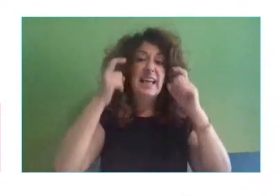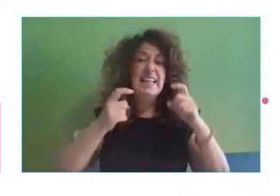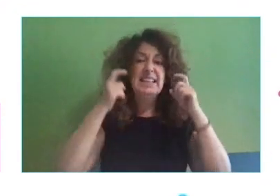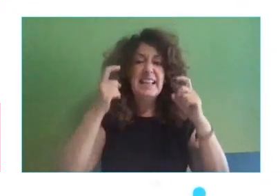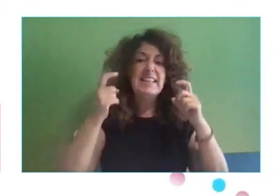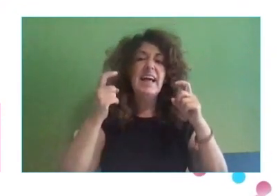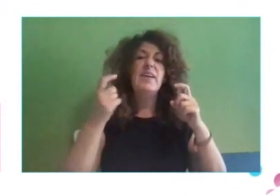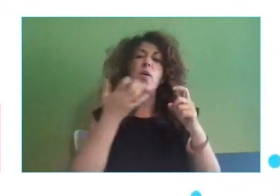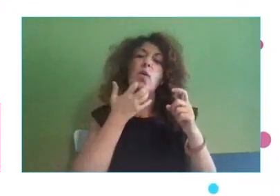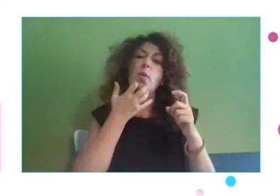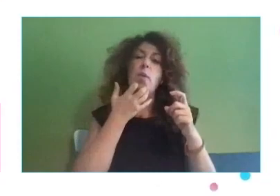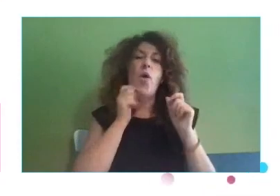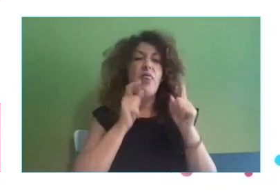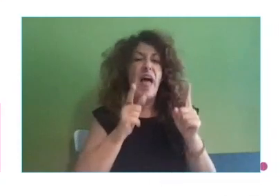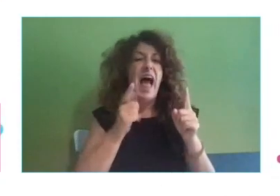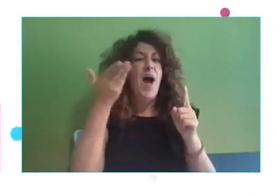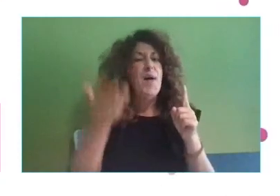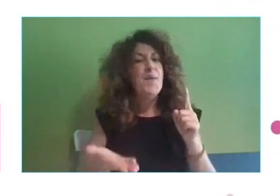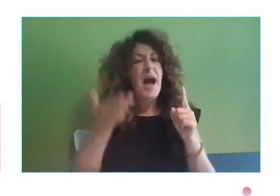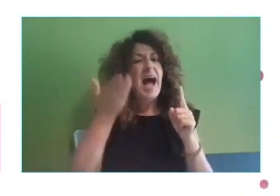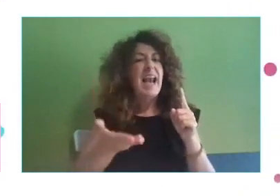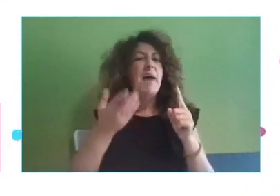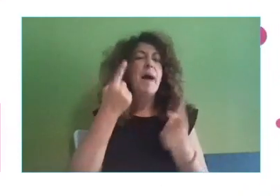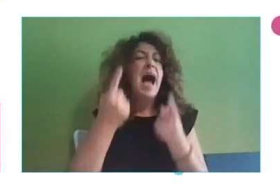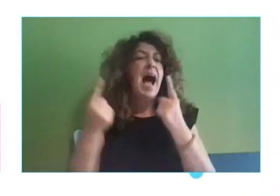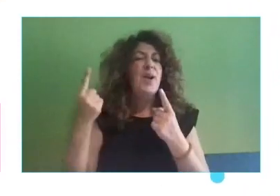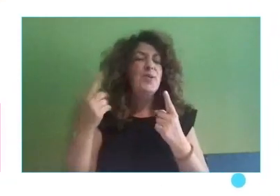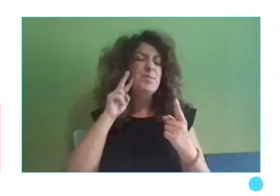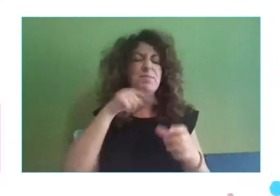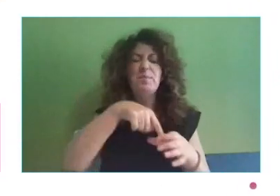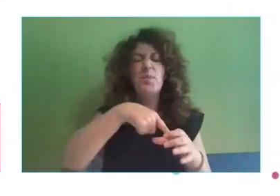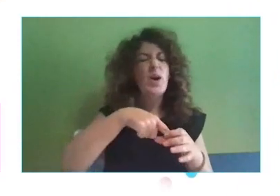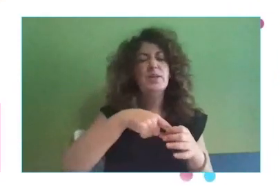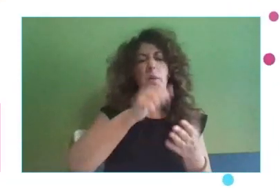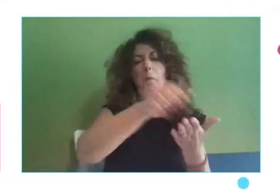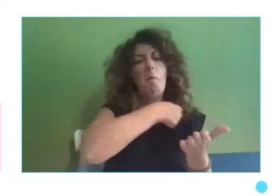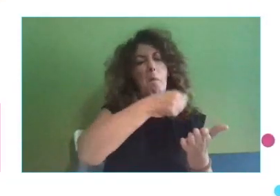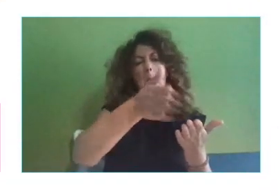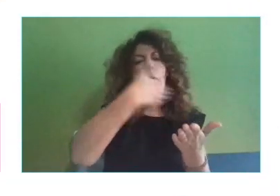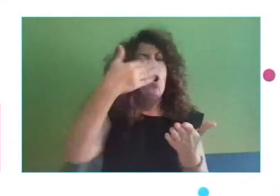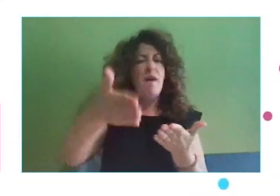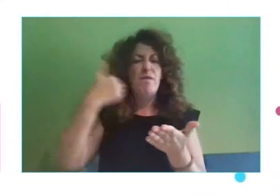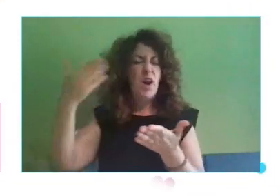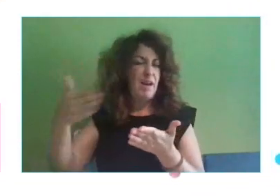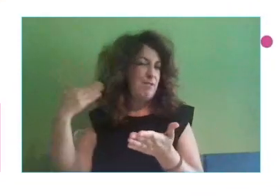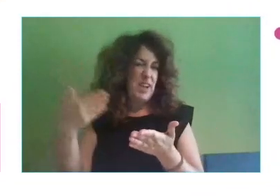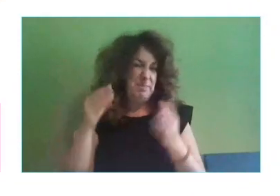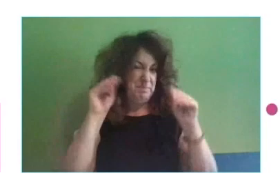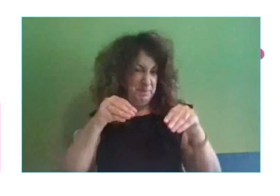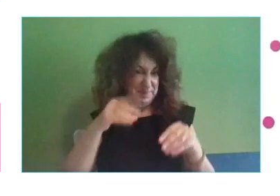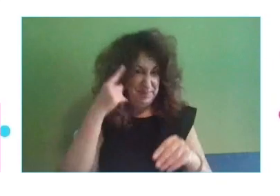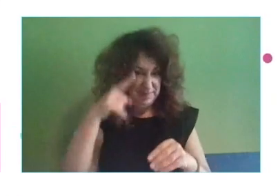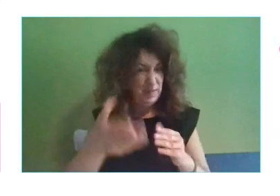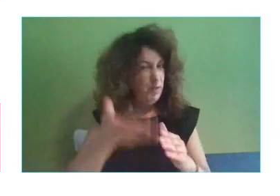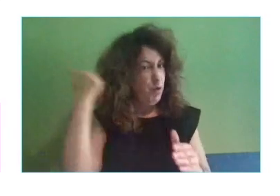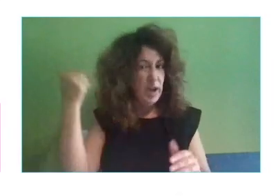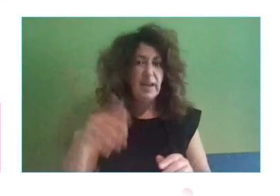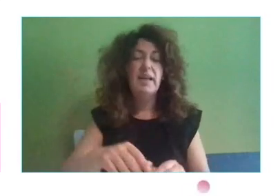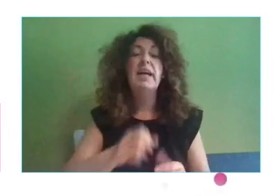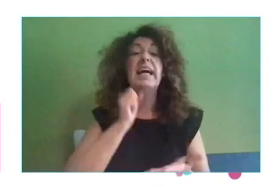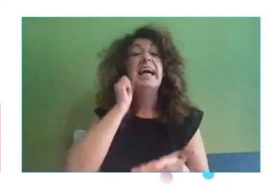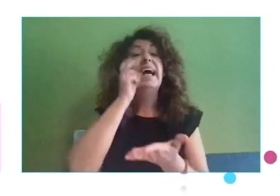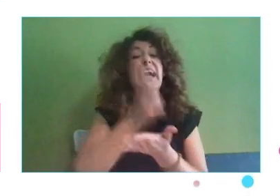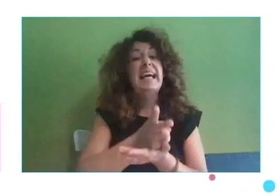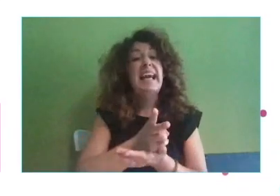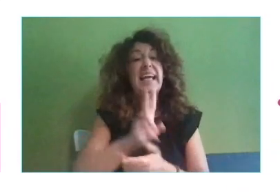para intentar eliminar algunas posiciones que tengan menos valor o menos sentido. Vamos con el reto 2 y también os lo dejo para que